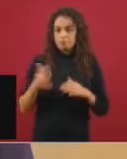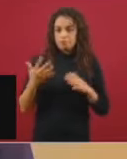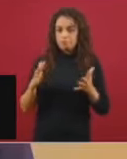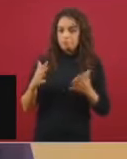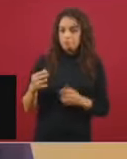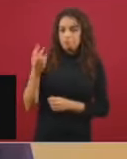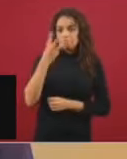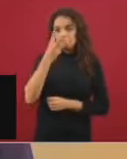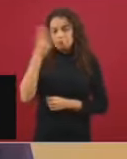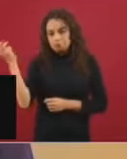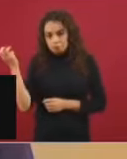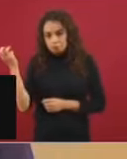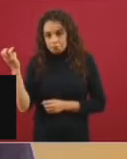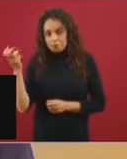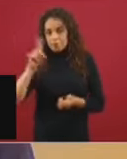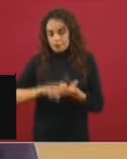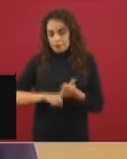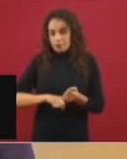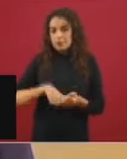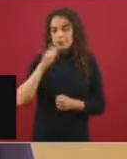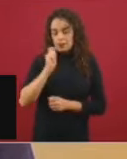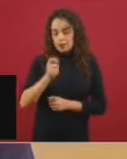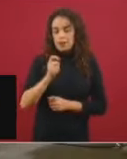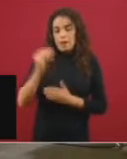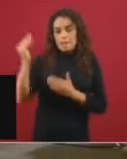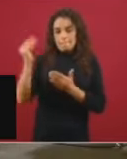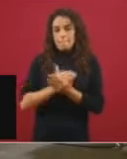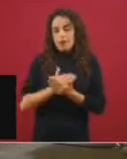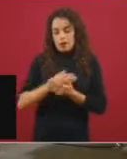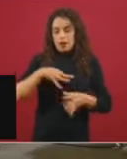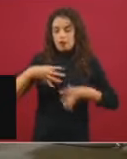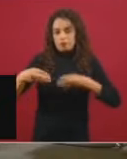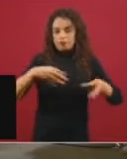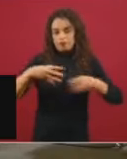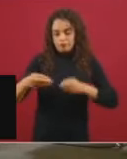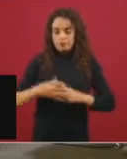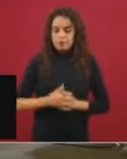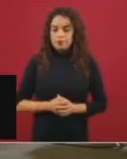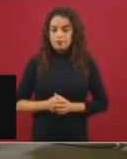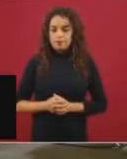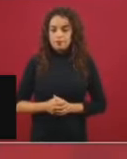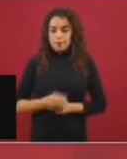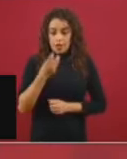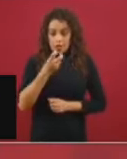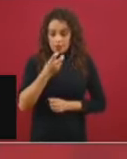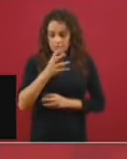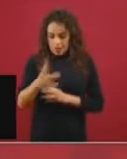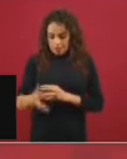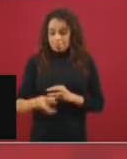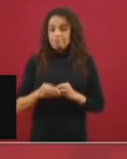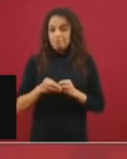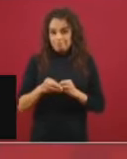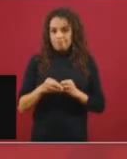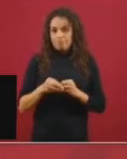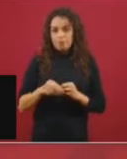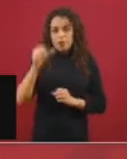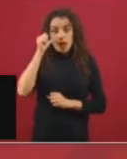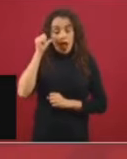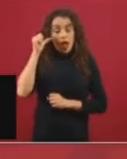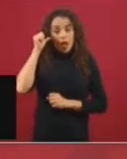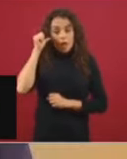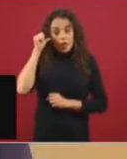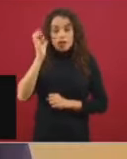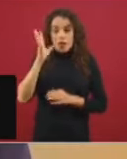del riesgo de propagación. Entonces, en suma, y es lo que decíamos ayer, por eso le recomiendo ver tanto la